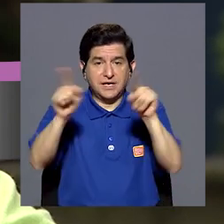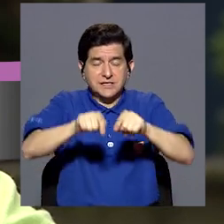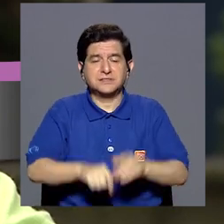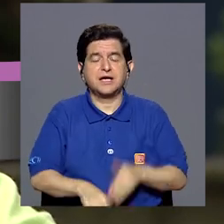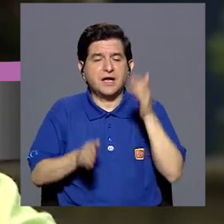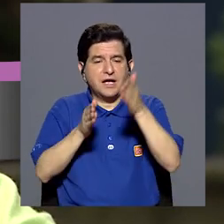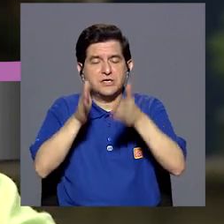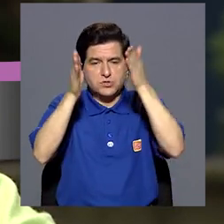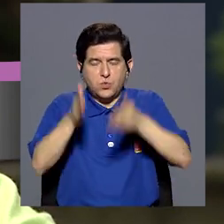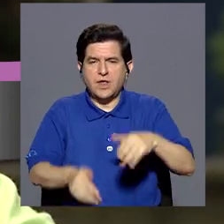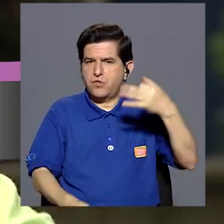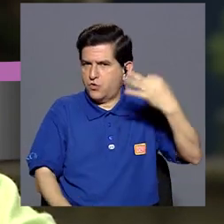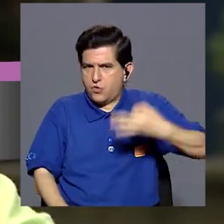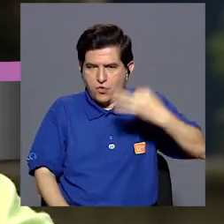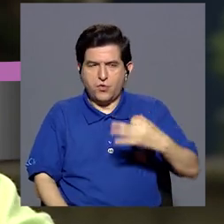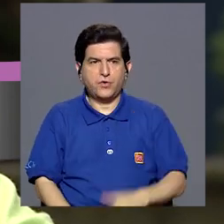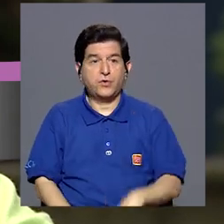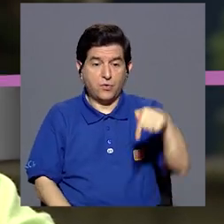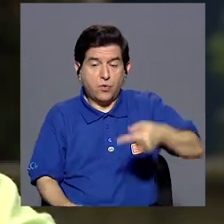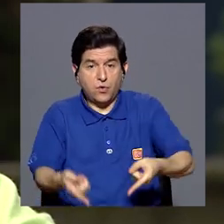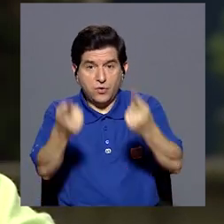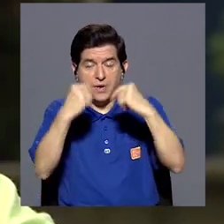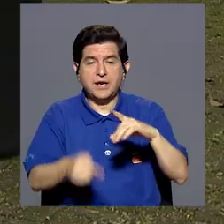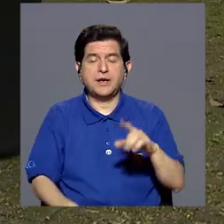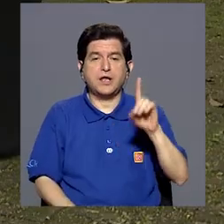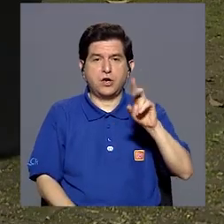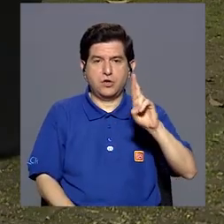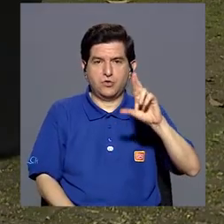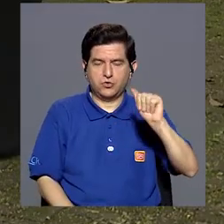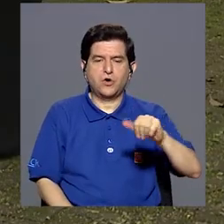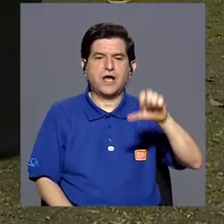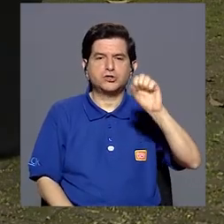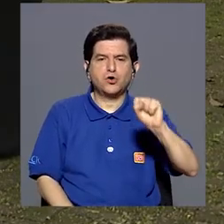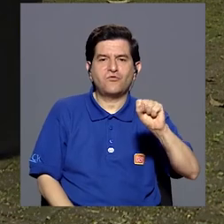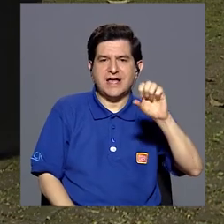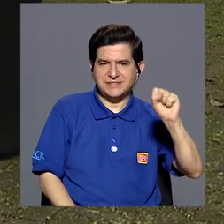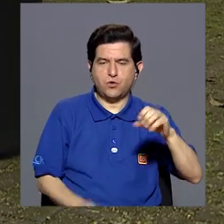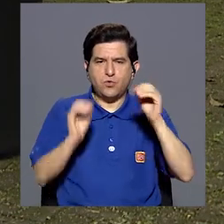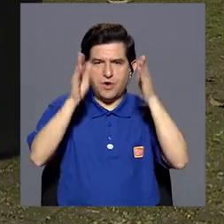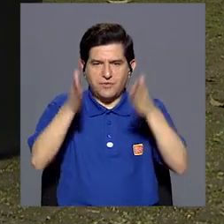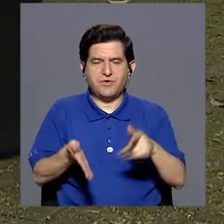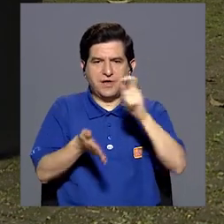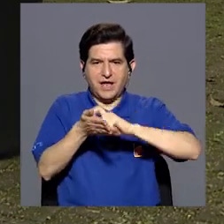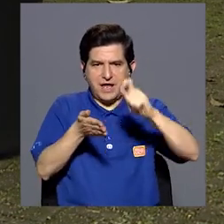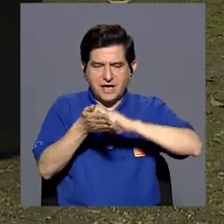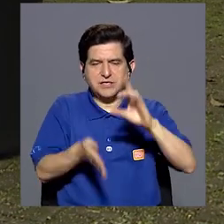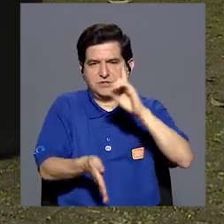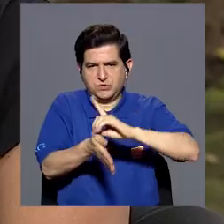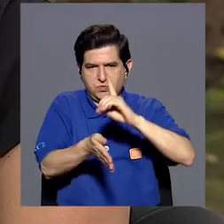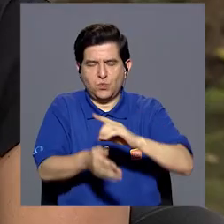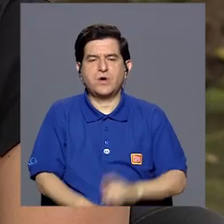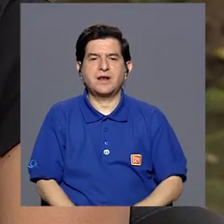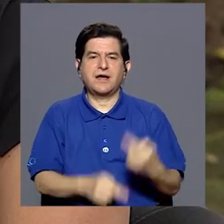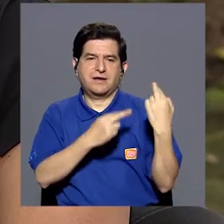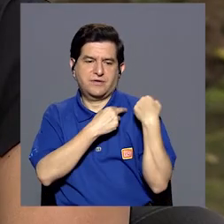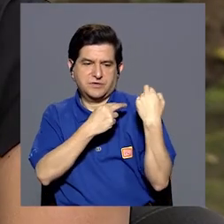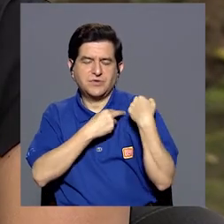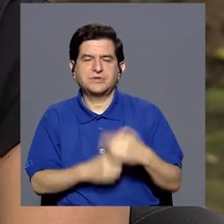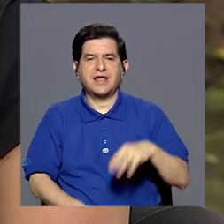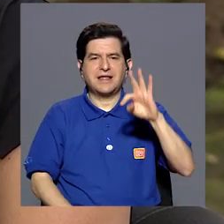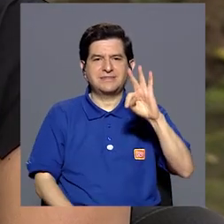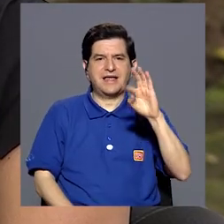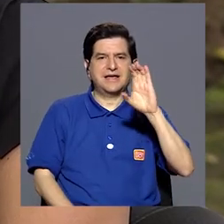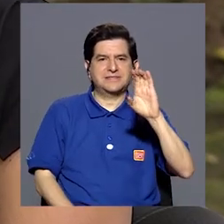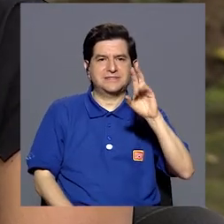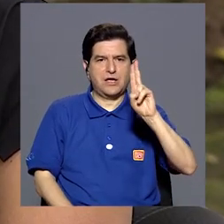cuidadores informales. Contamos con la presencia de la doctora Sofía Segura, quien es profesora de la Escuela de Medicina y encargada del